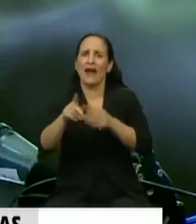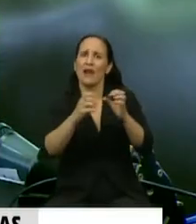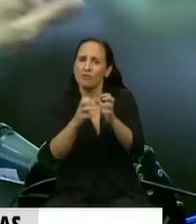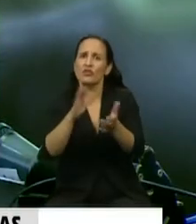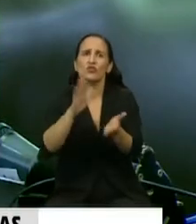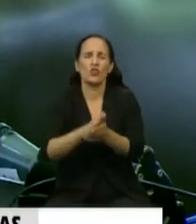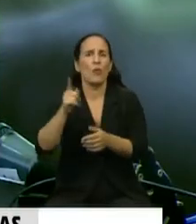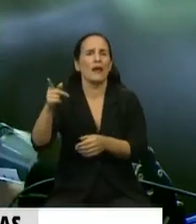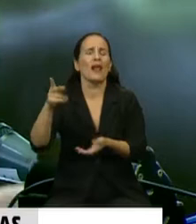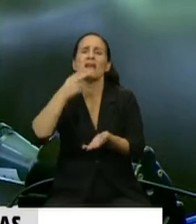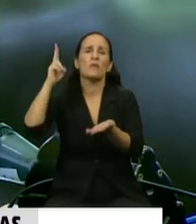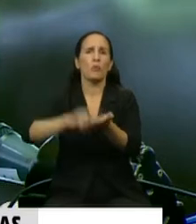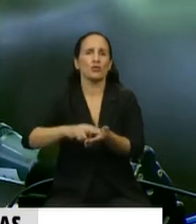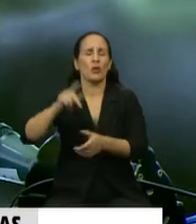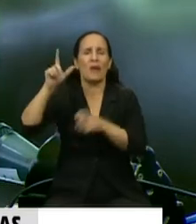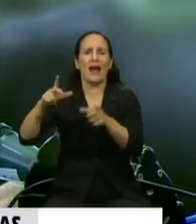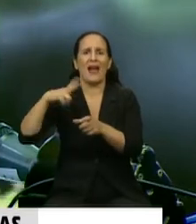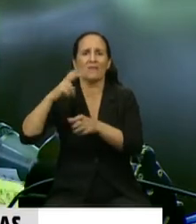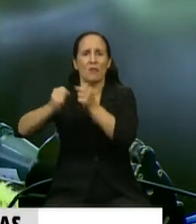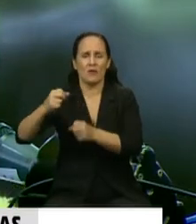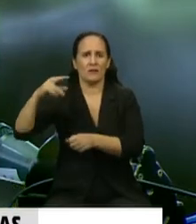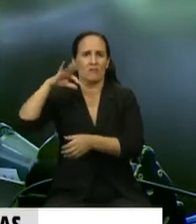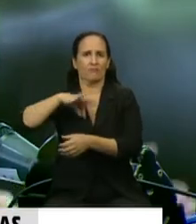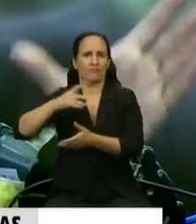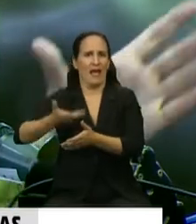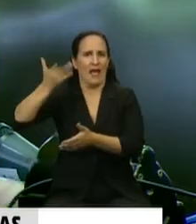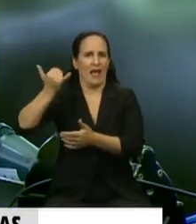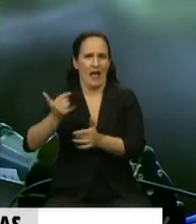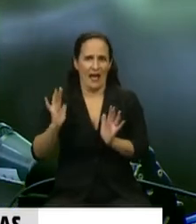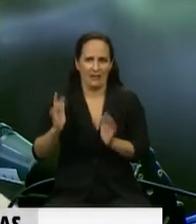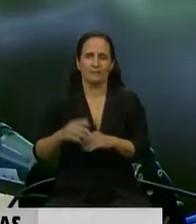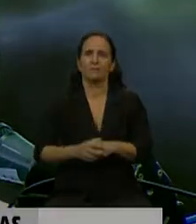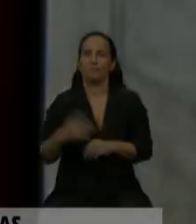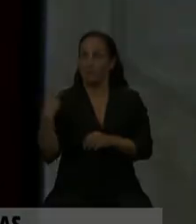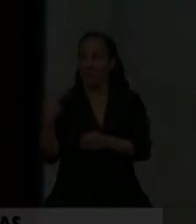fortunas que hemos presentado junto a Nicolás del Caño y el bloque del Frente de Izquierda. Gracias, diputada.